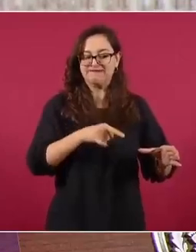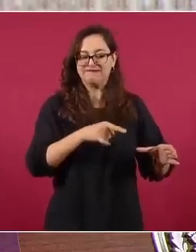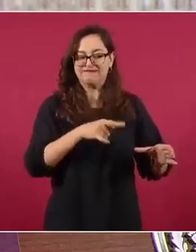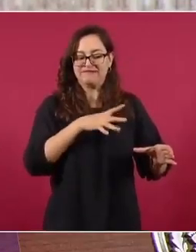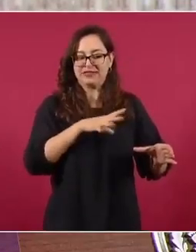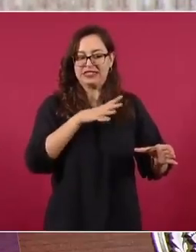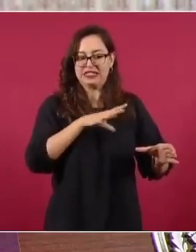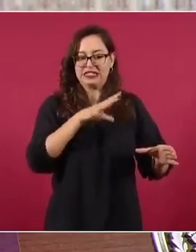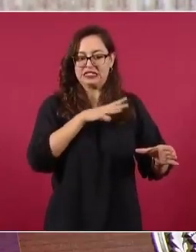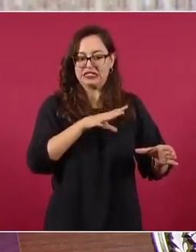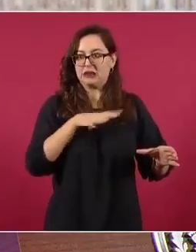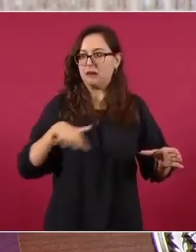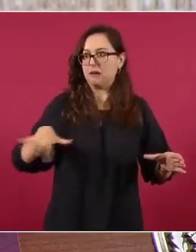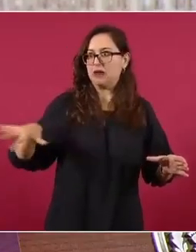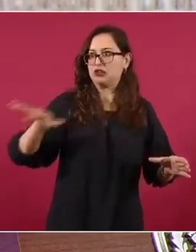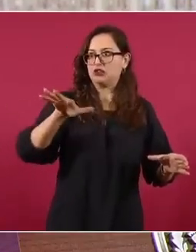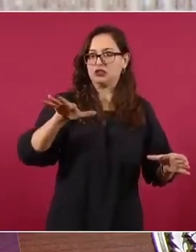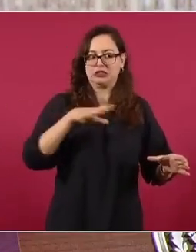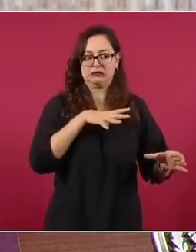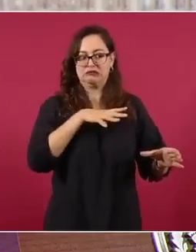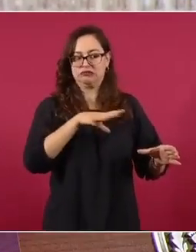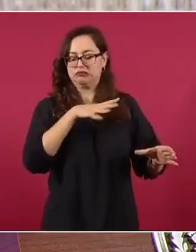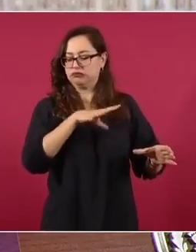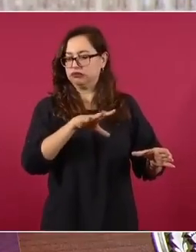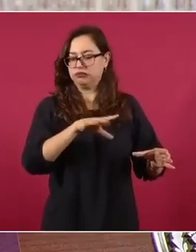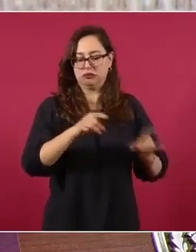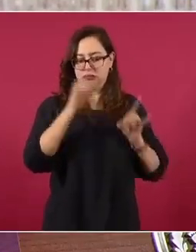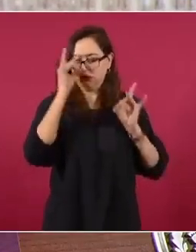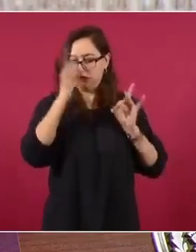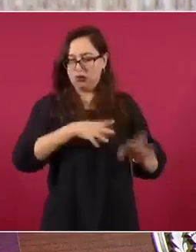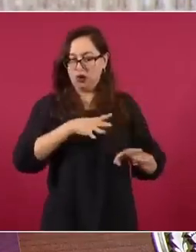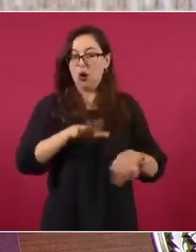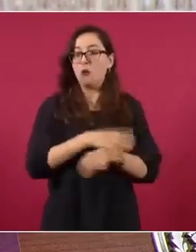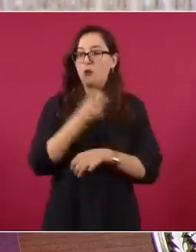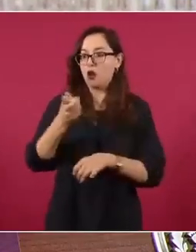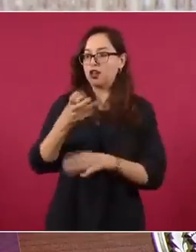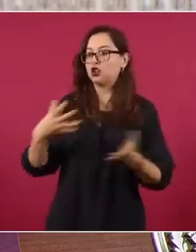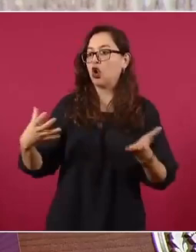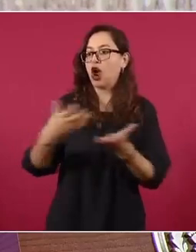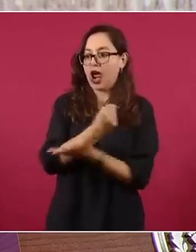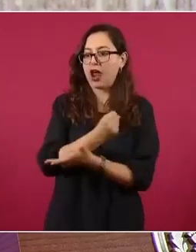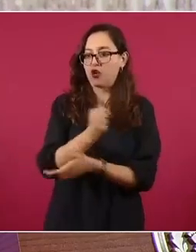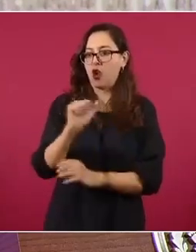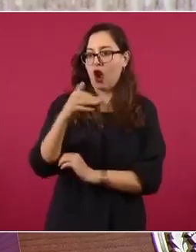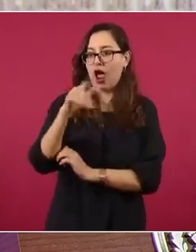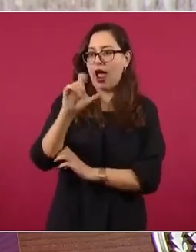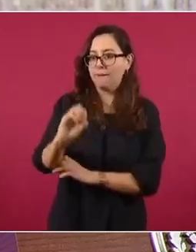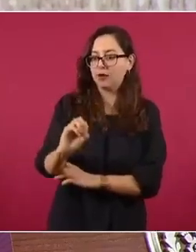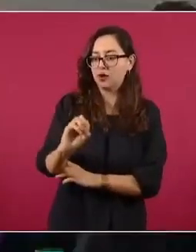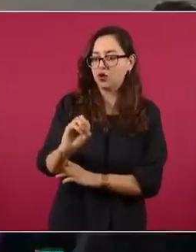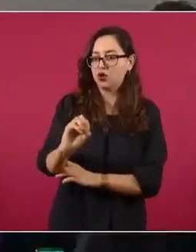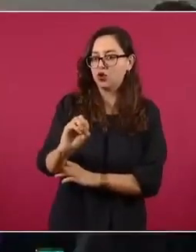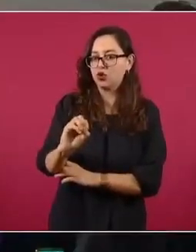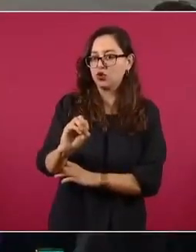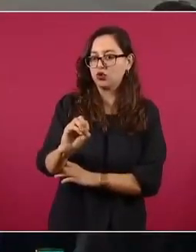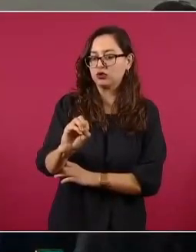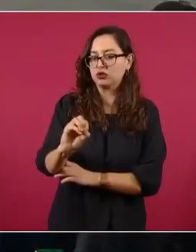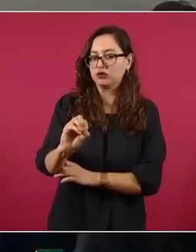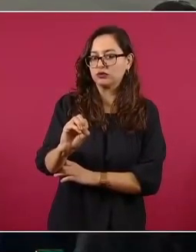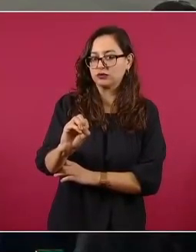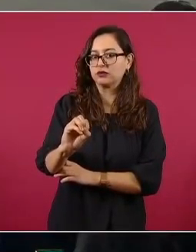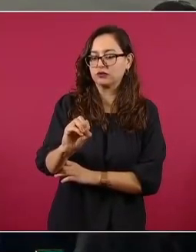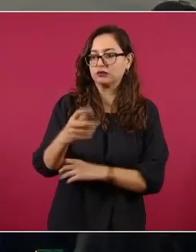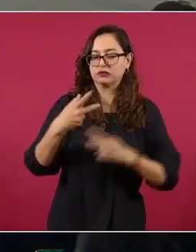cundió y llegó al círculo verde,